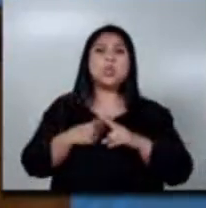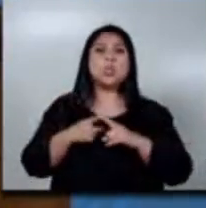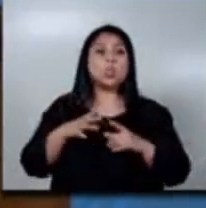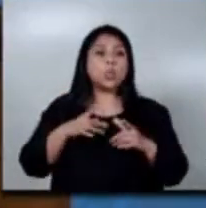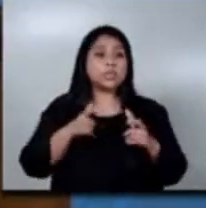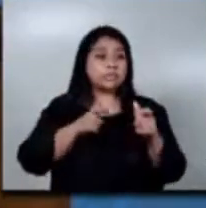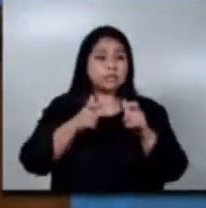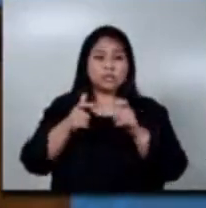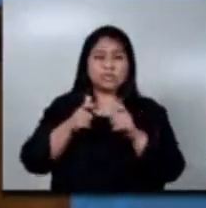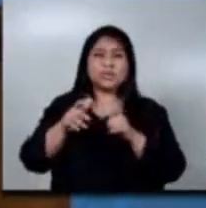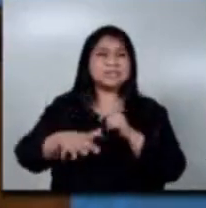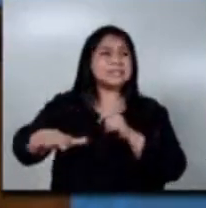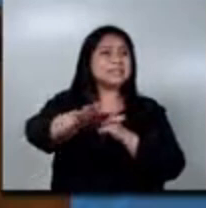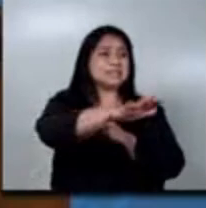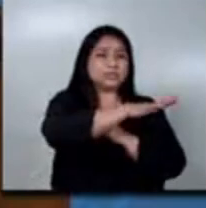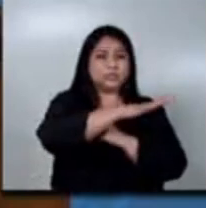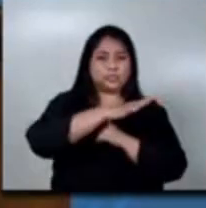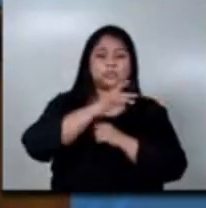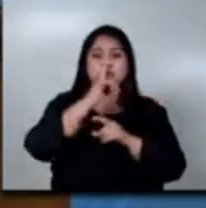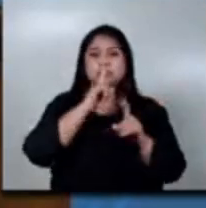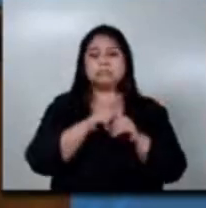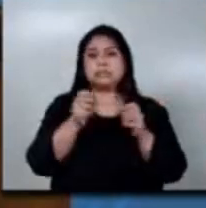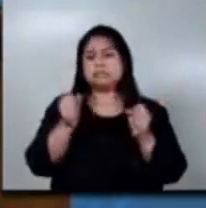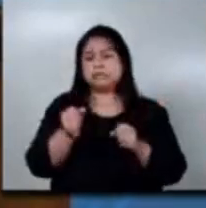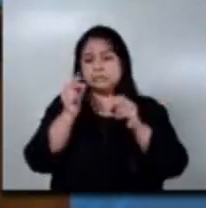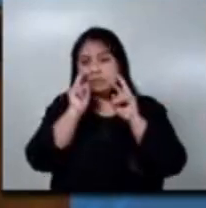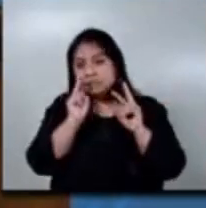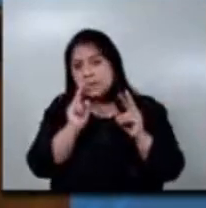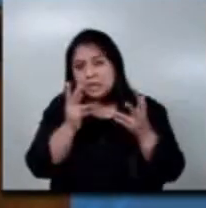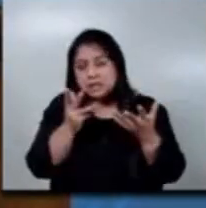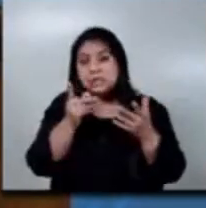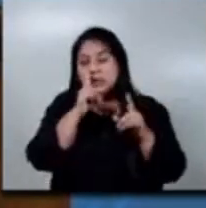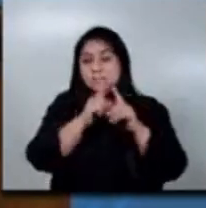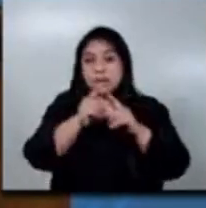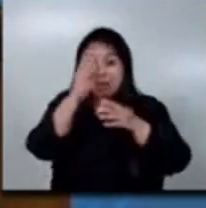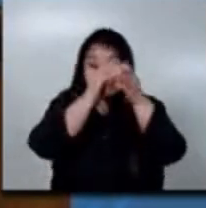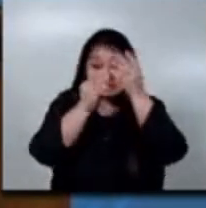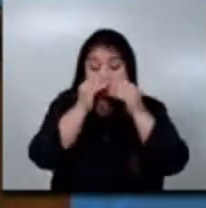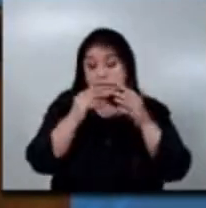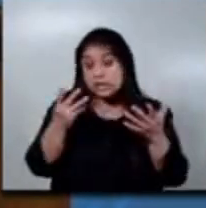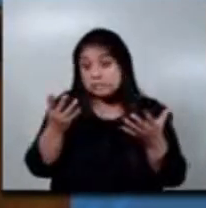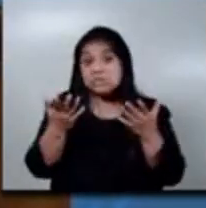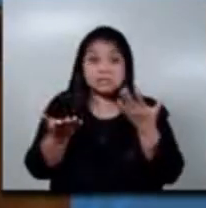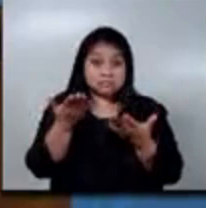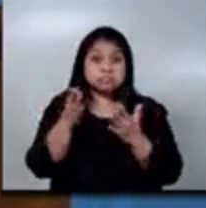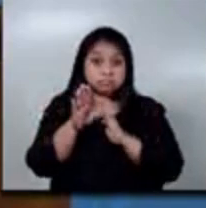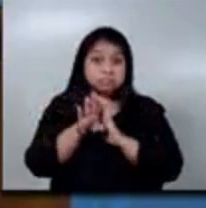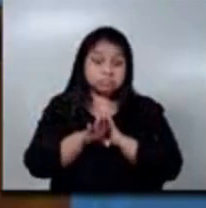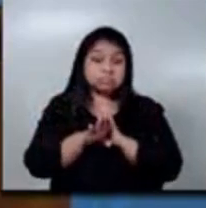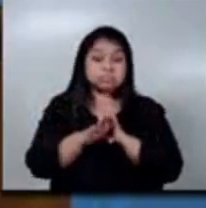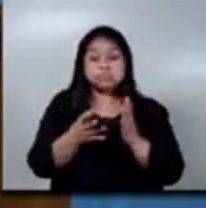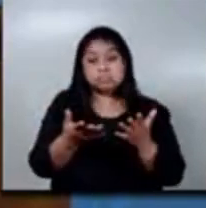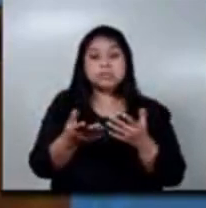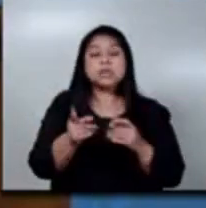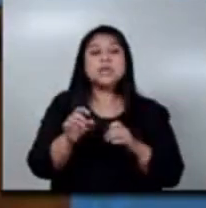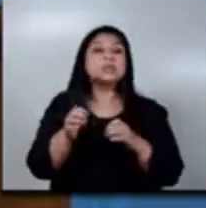entorno. Y la dificultad para ver en su aprendizaje puede reducir su calidad de aprendizaje.